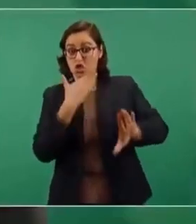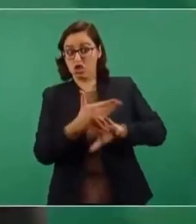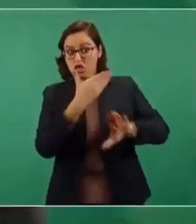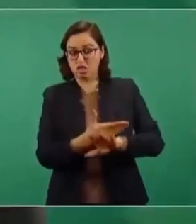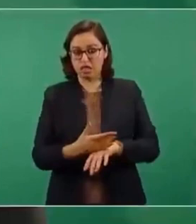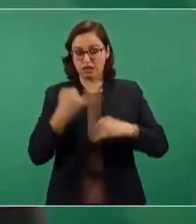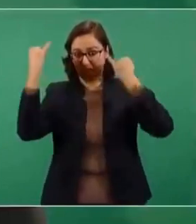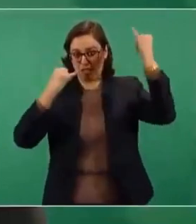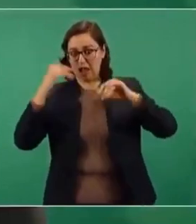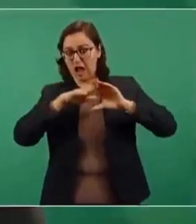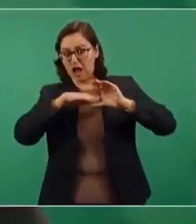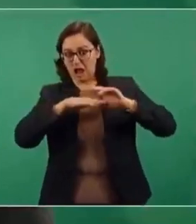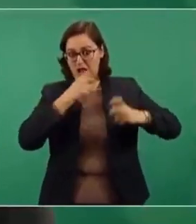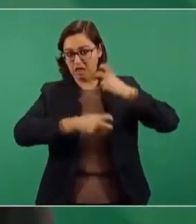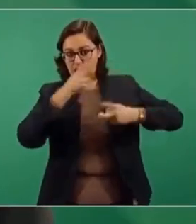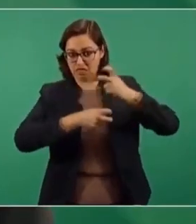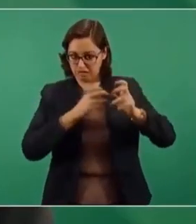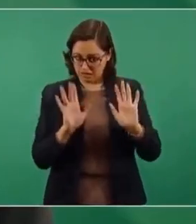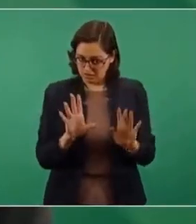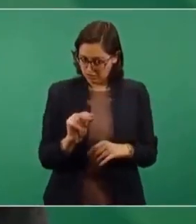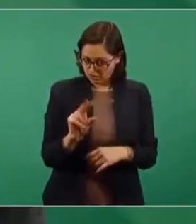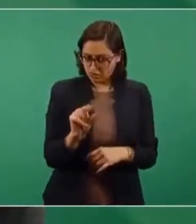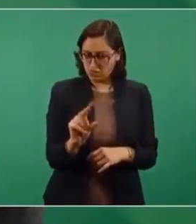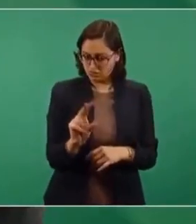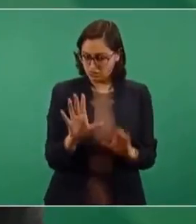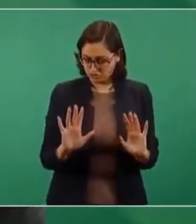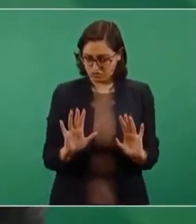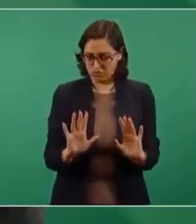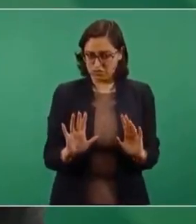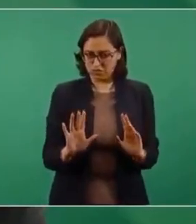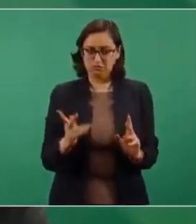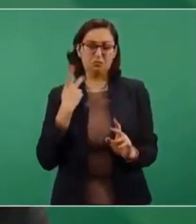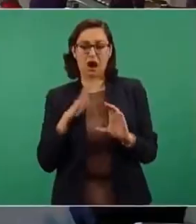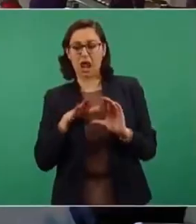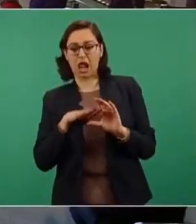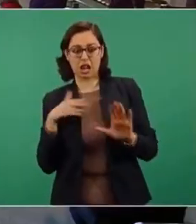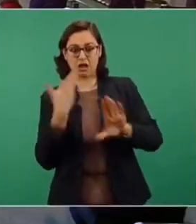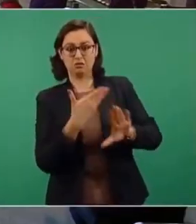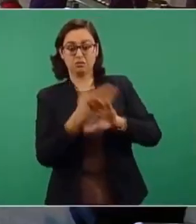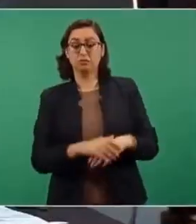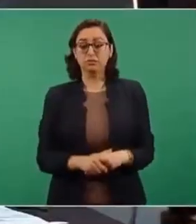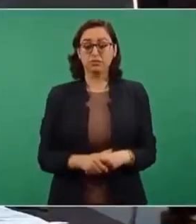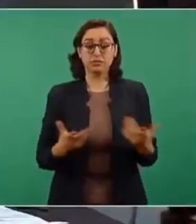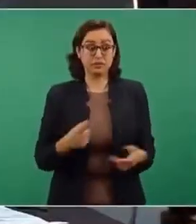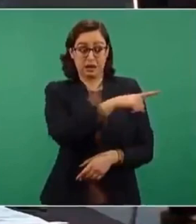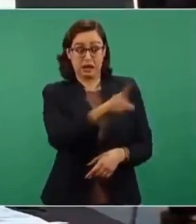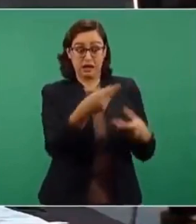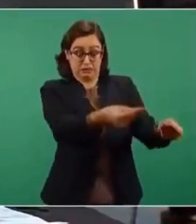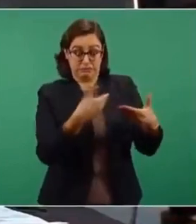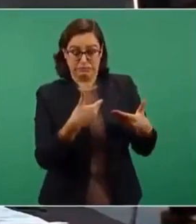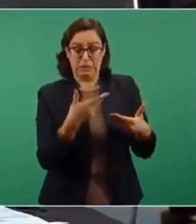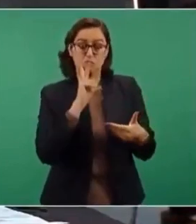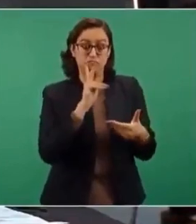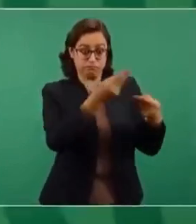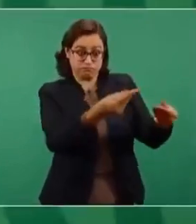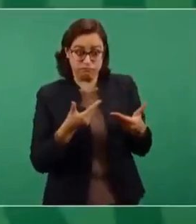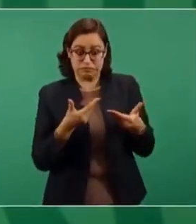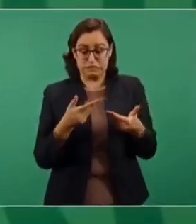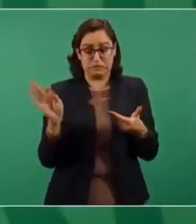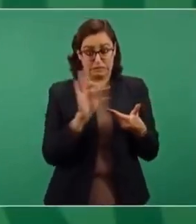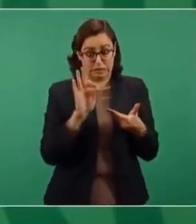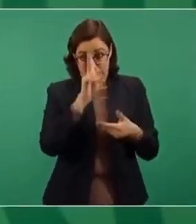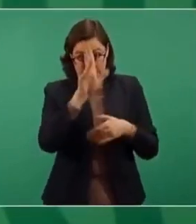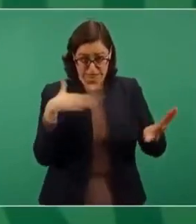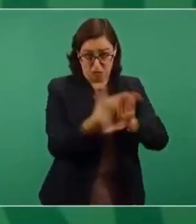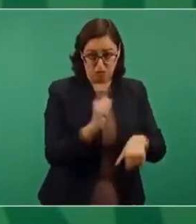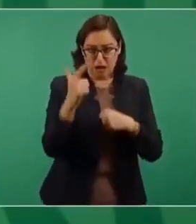más elevado se dice politiquería. ¿No habría responsabilidad contra los servidores que pudieran contactar? No, de ninguna manera, de